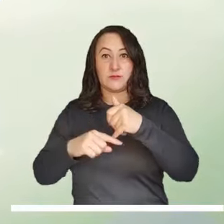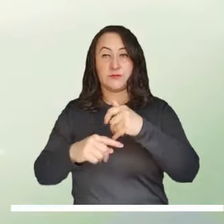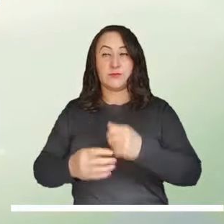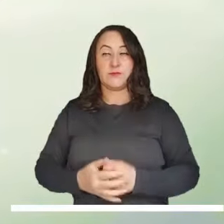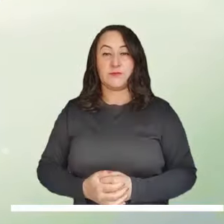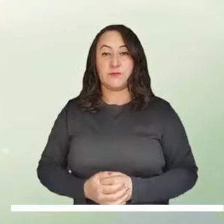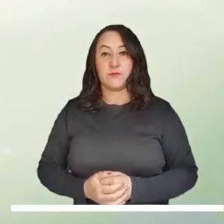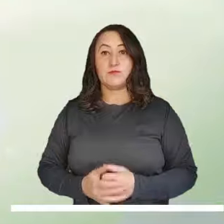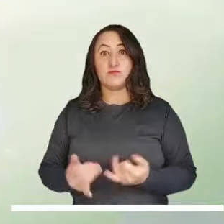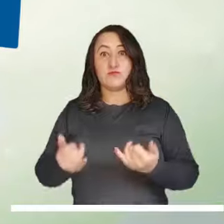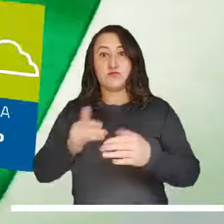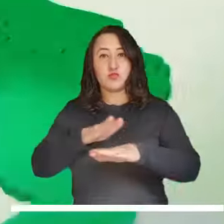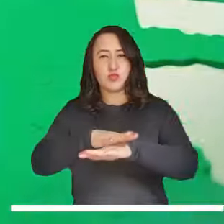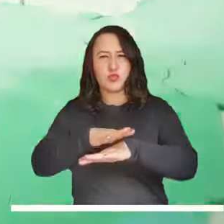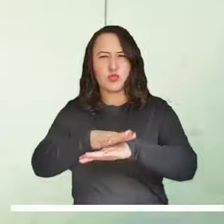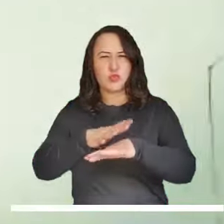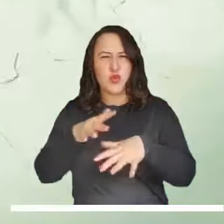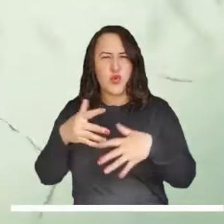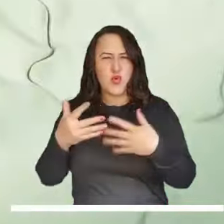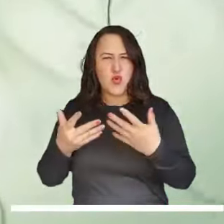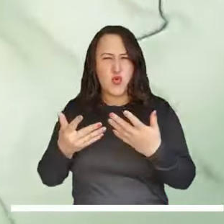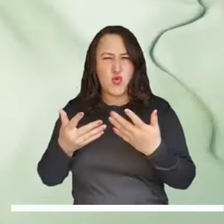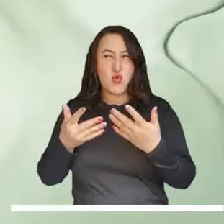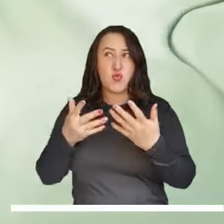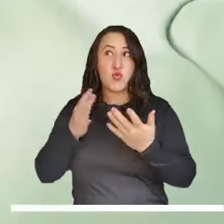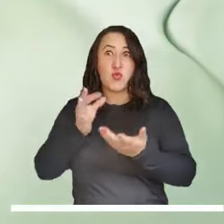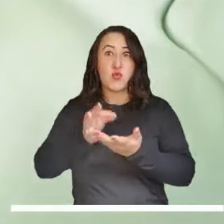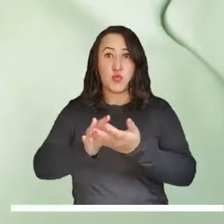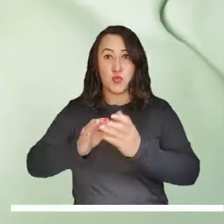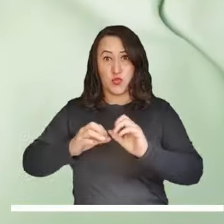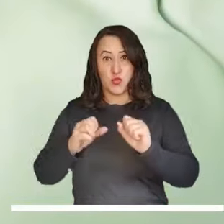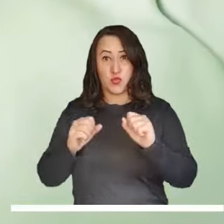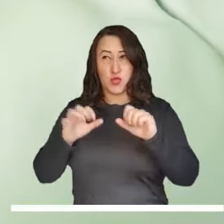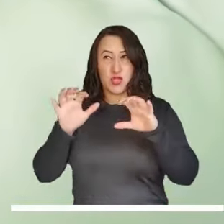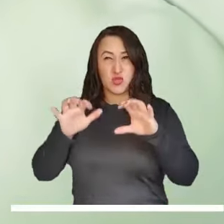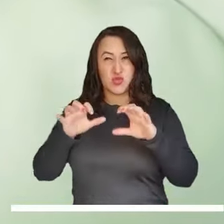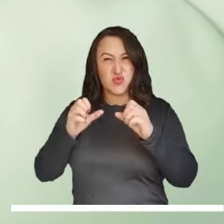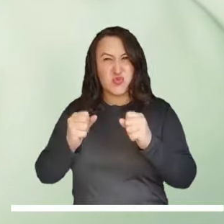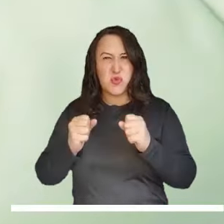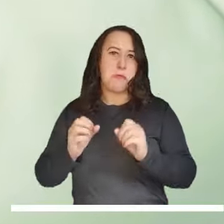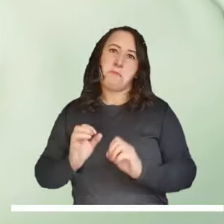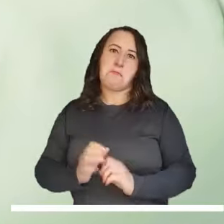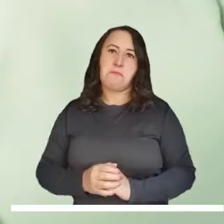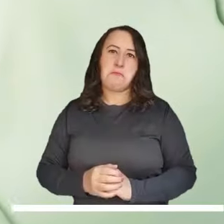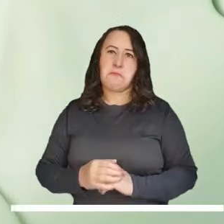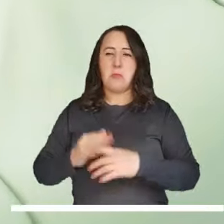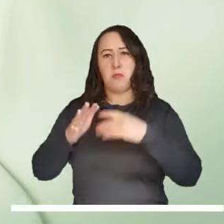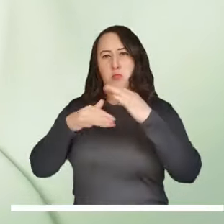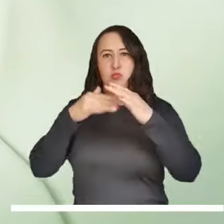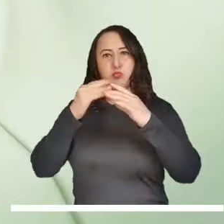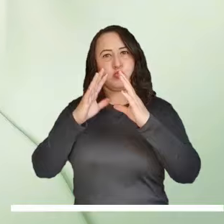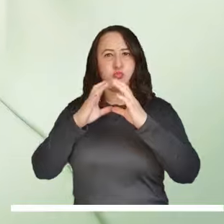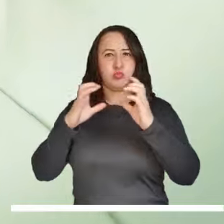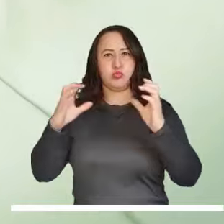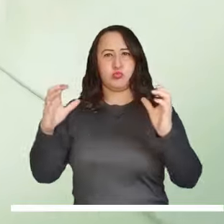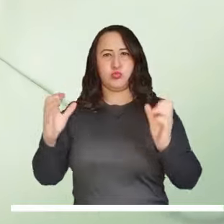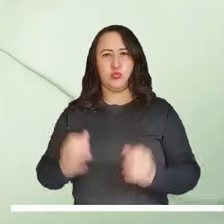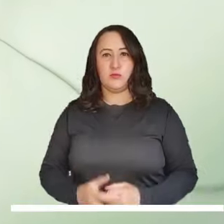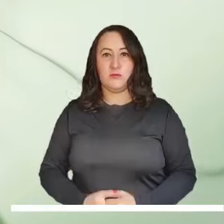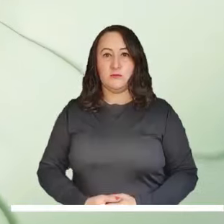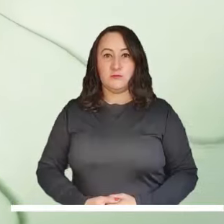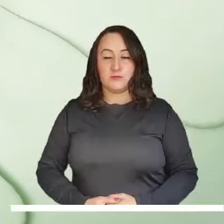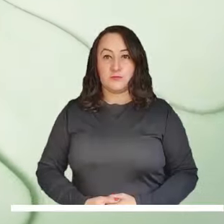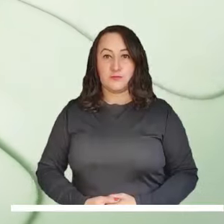de Amazonas. Durante el desarrollo de la tarde capitalina no se contemplan lluvias notables, por lo demás se esperan cielos